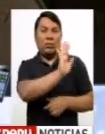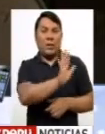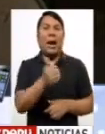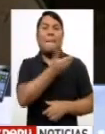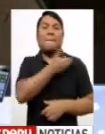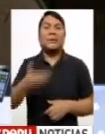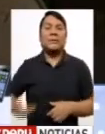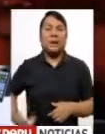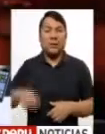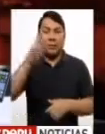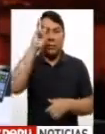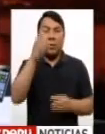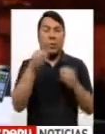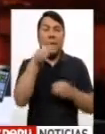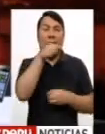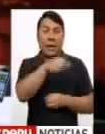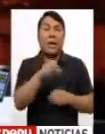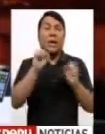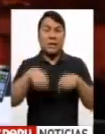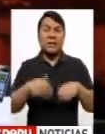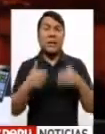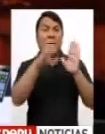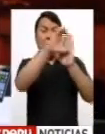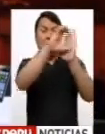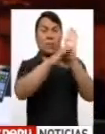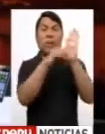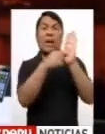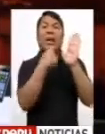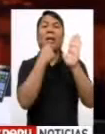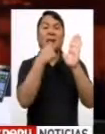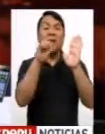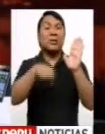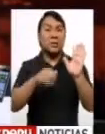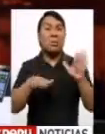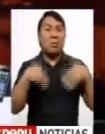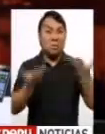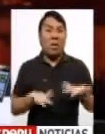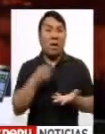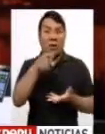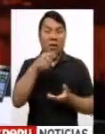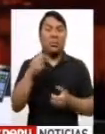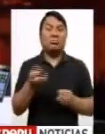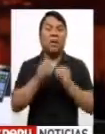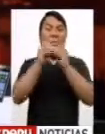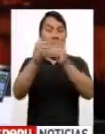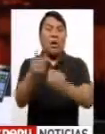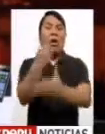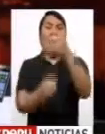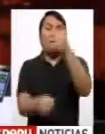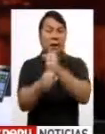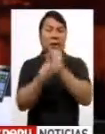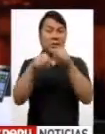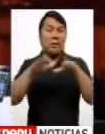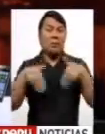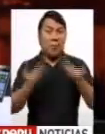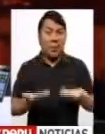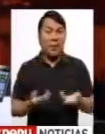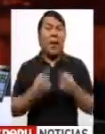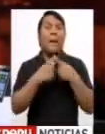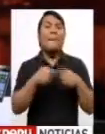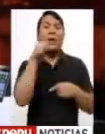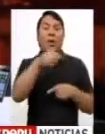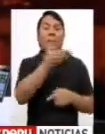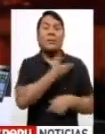él, a pesar de tener la atribución constitucional de presentar la cuestión de confianza, no lo hace, cede en ello y